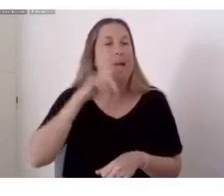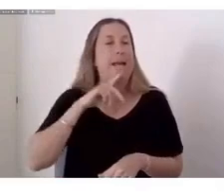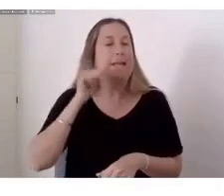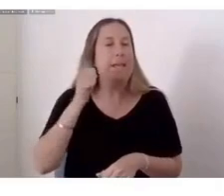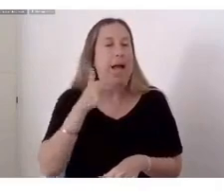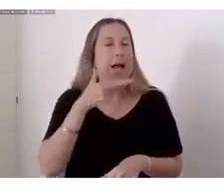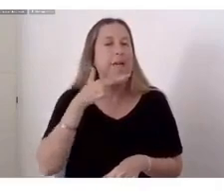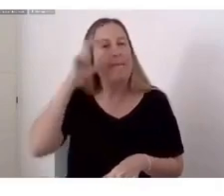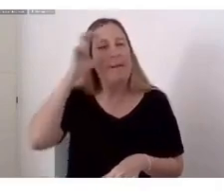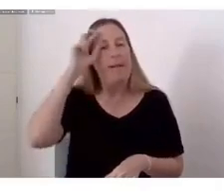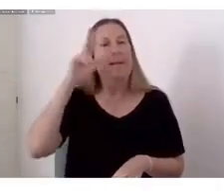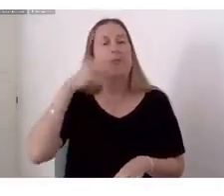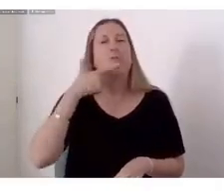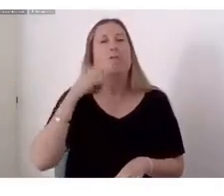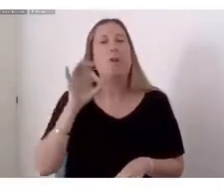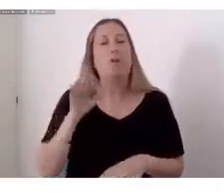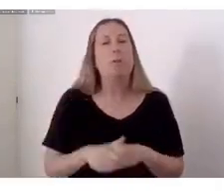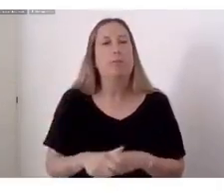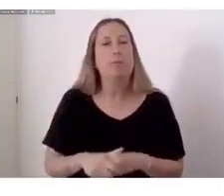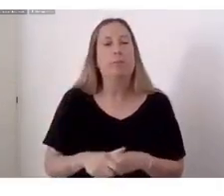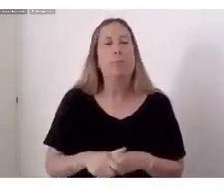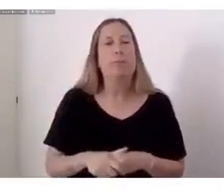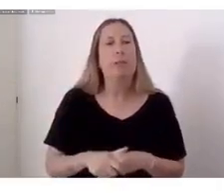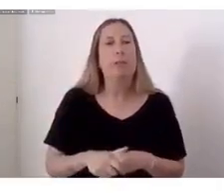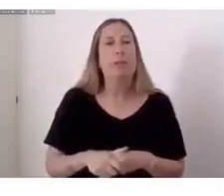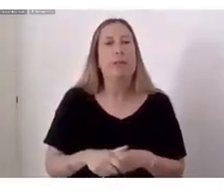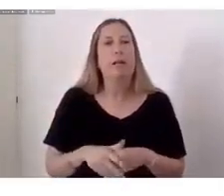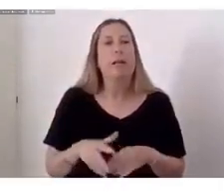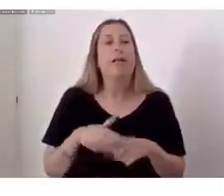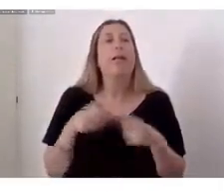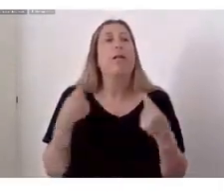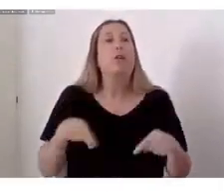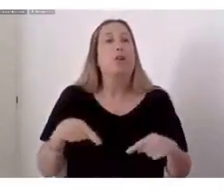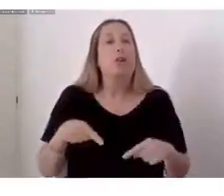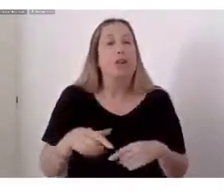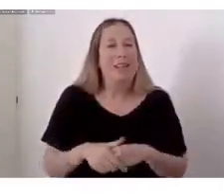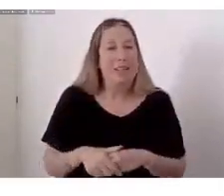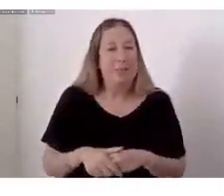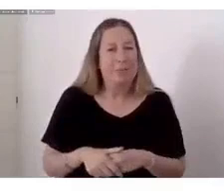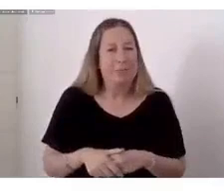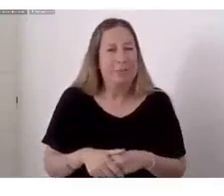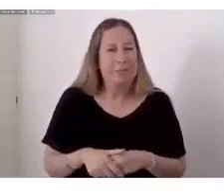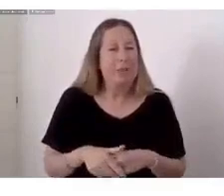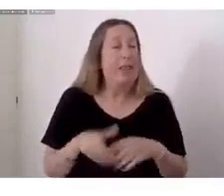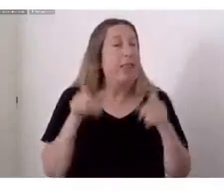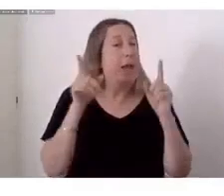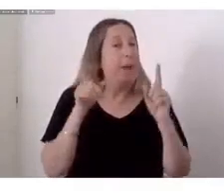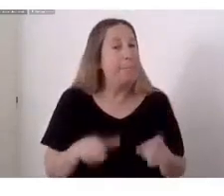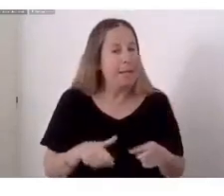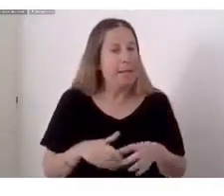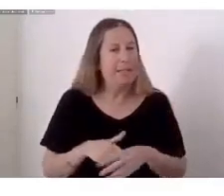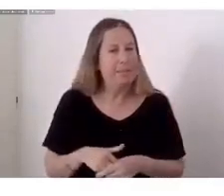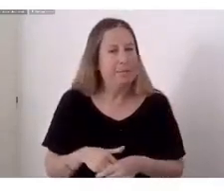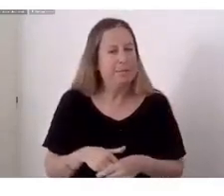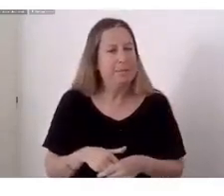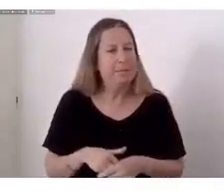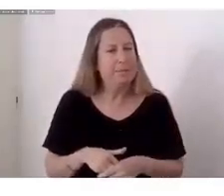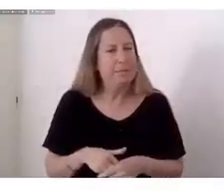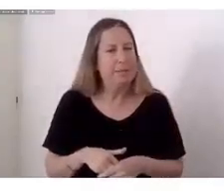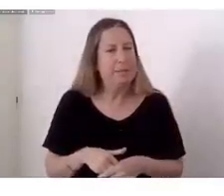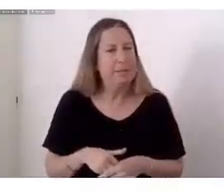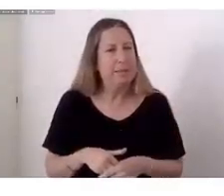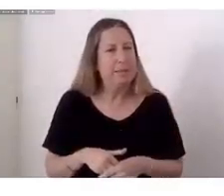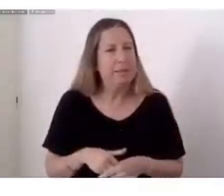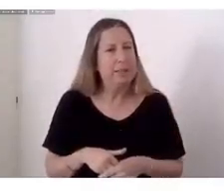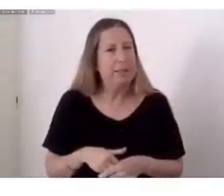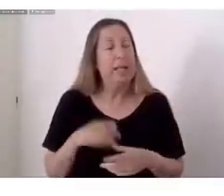Con base en tecnología Blockchain Así que También Haciendo la gestión de